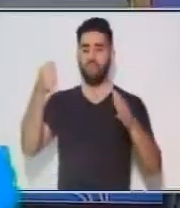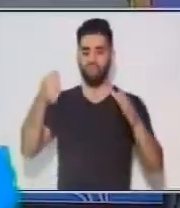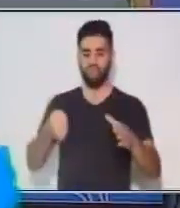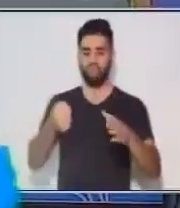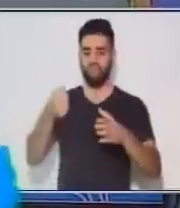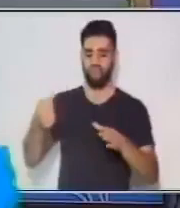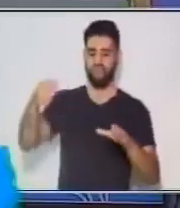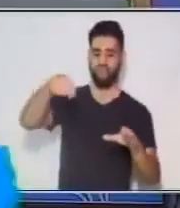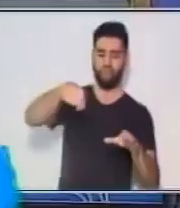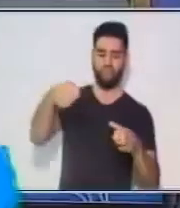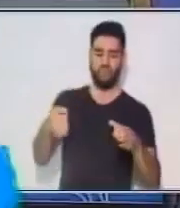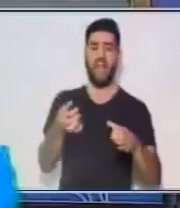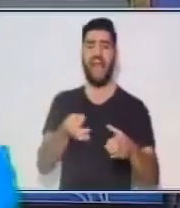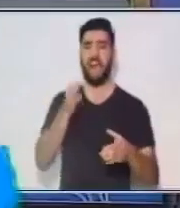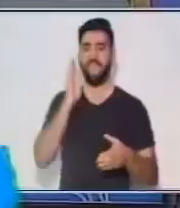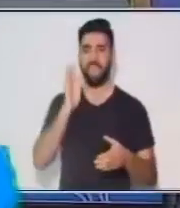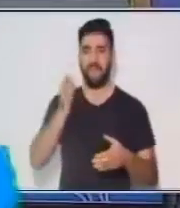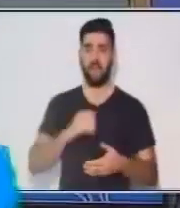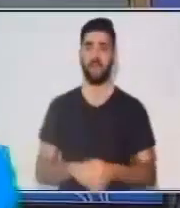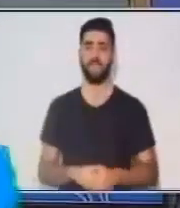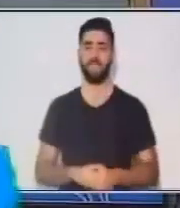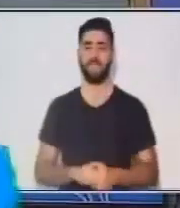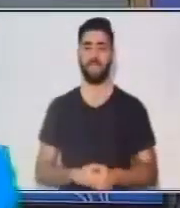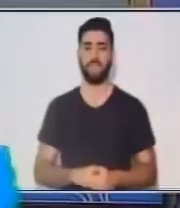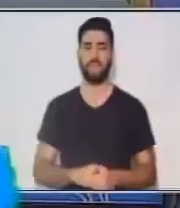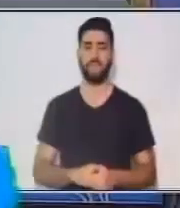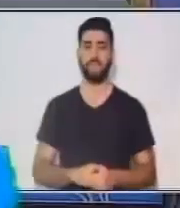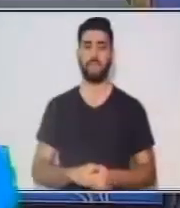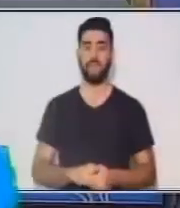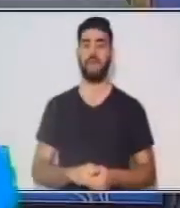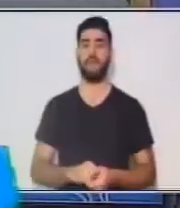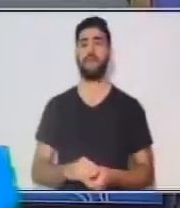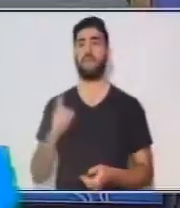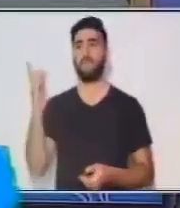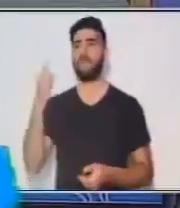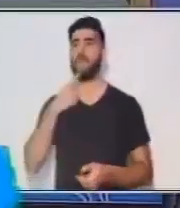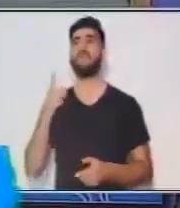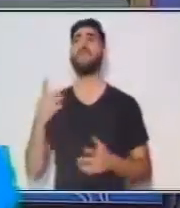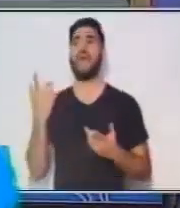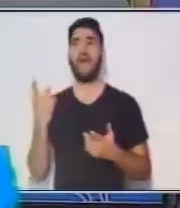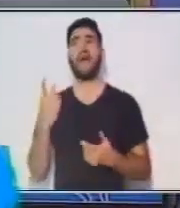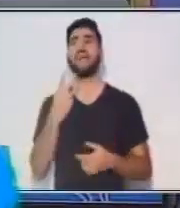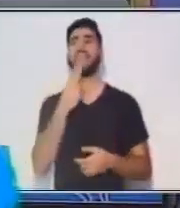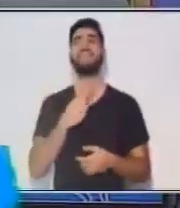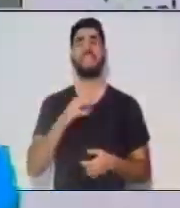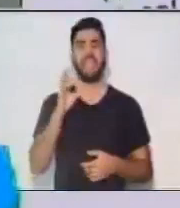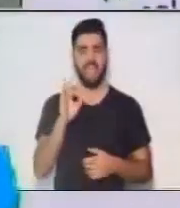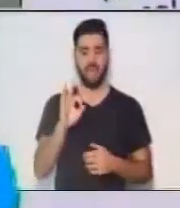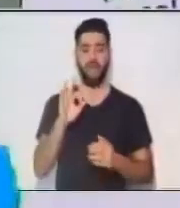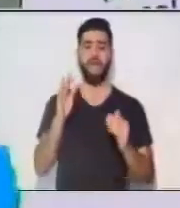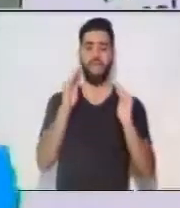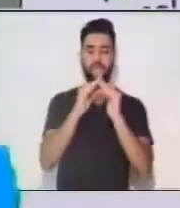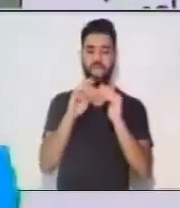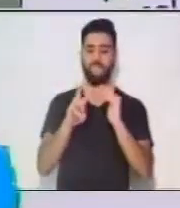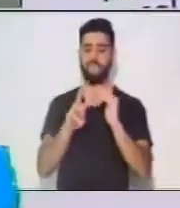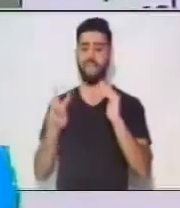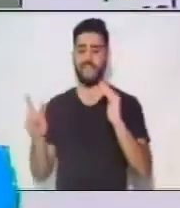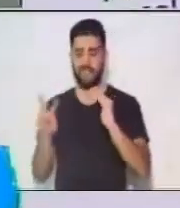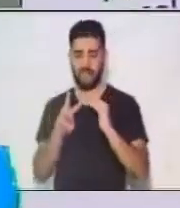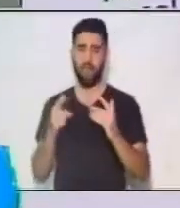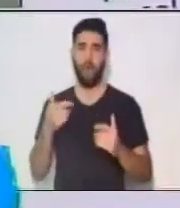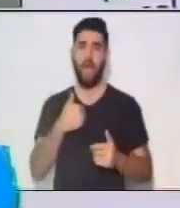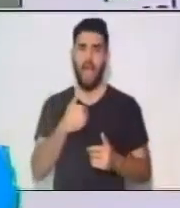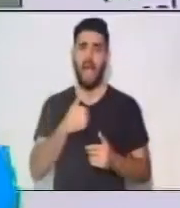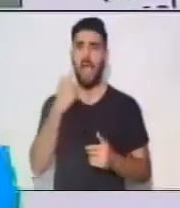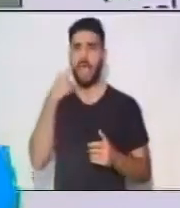estamos especificando que no solo fue el hijo, sino fue el hijo de la vecina. Tenemos una característica más